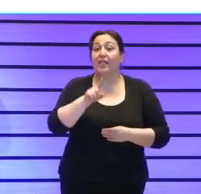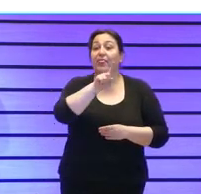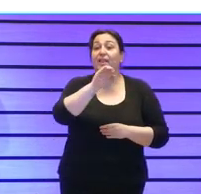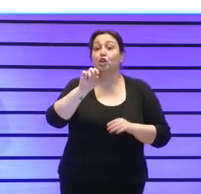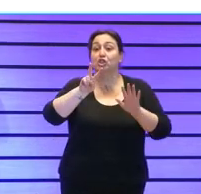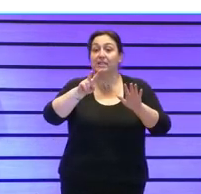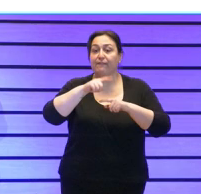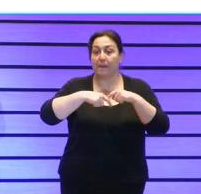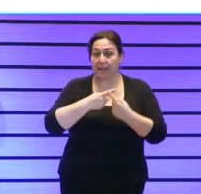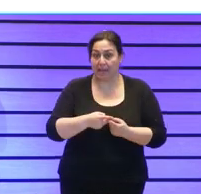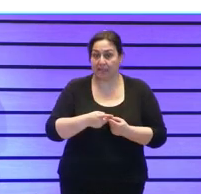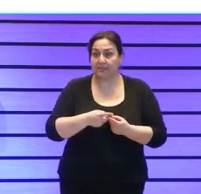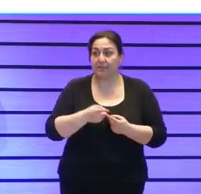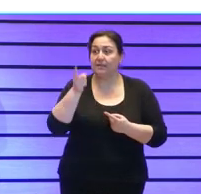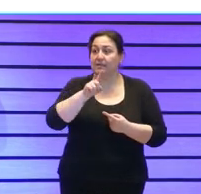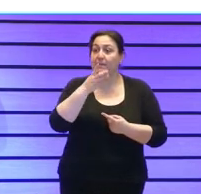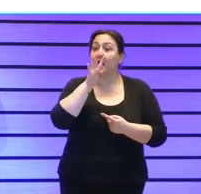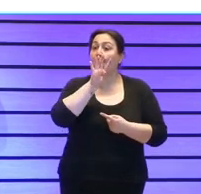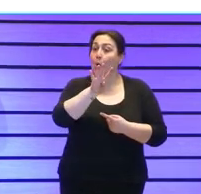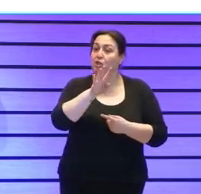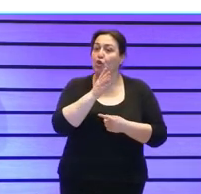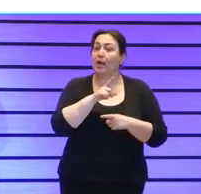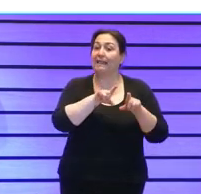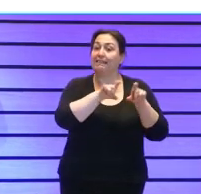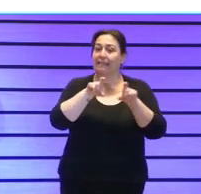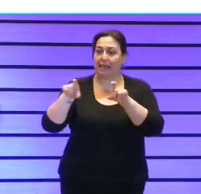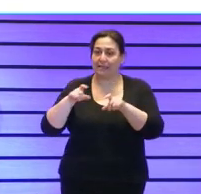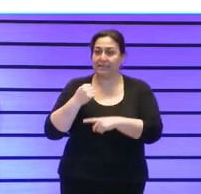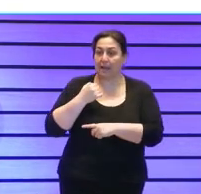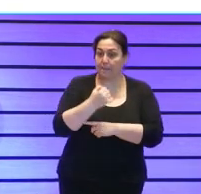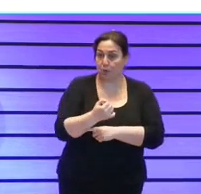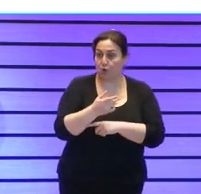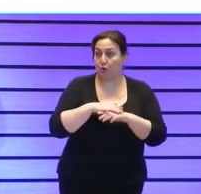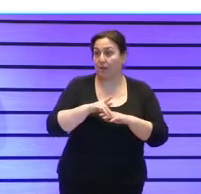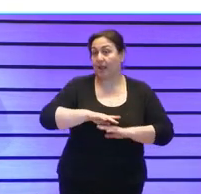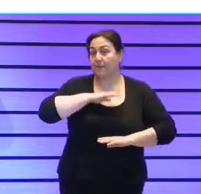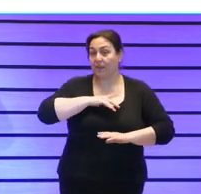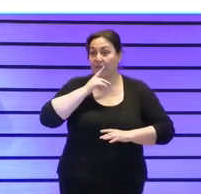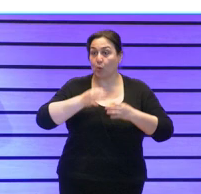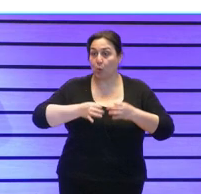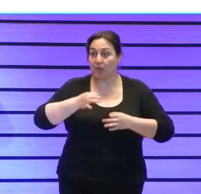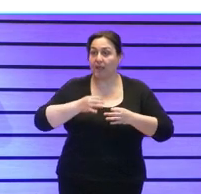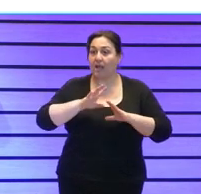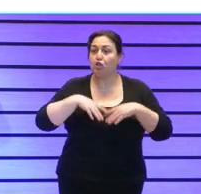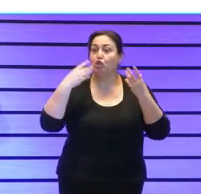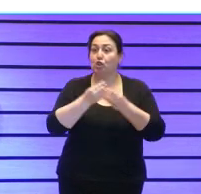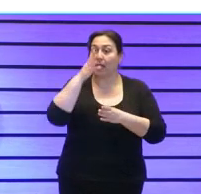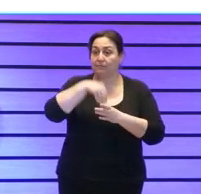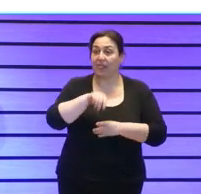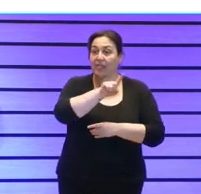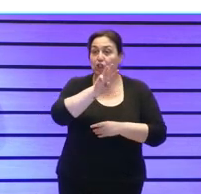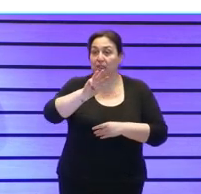familias a 4 entidades de apoyo al ejercicio de la capacidad jurídica somos 133